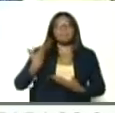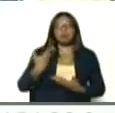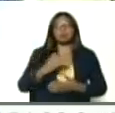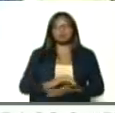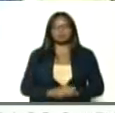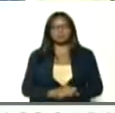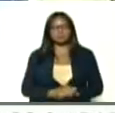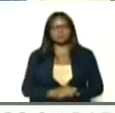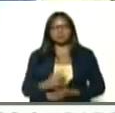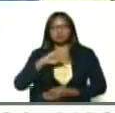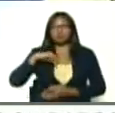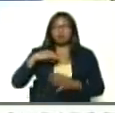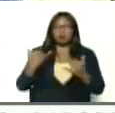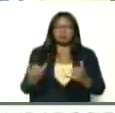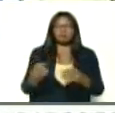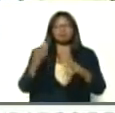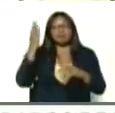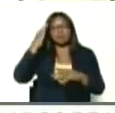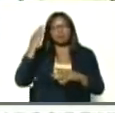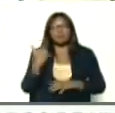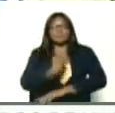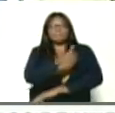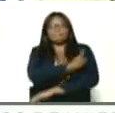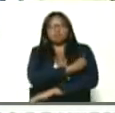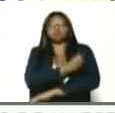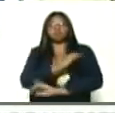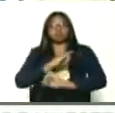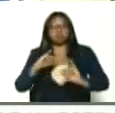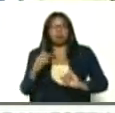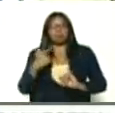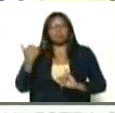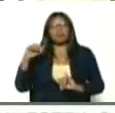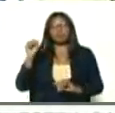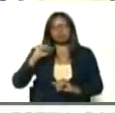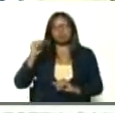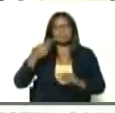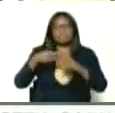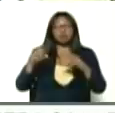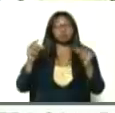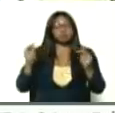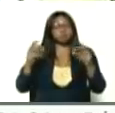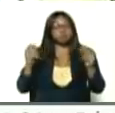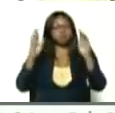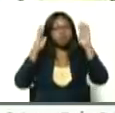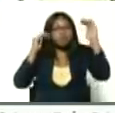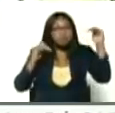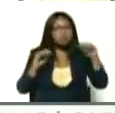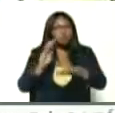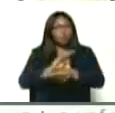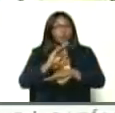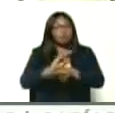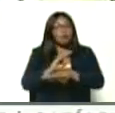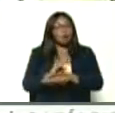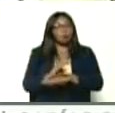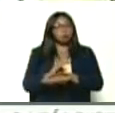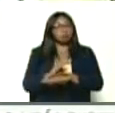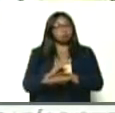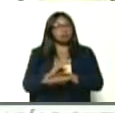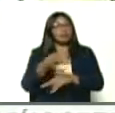ya hoy, estamos empezando, aplicar la vacuna, pero, quiero alertar, a nuestro pueblo, la gravedad,